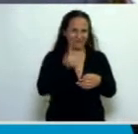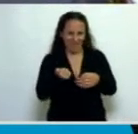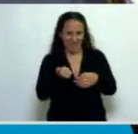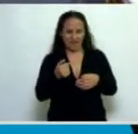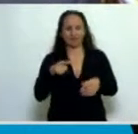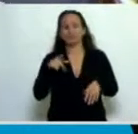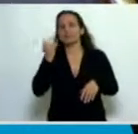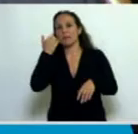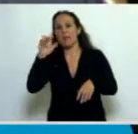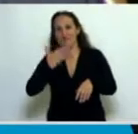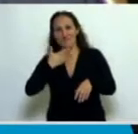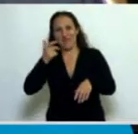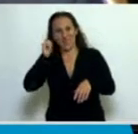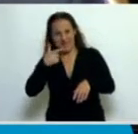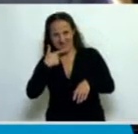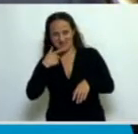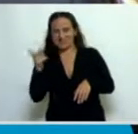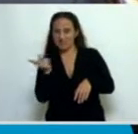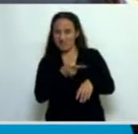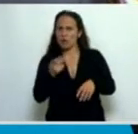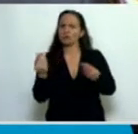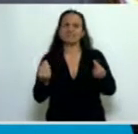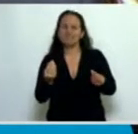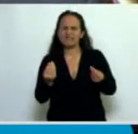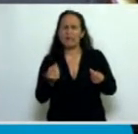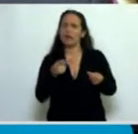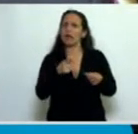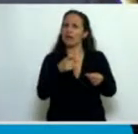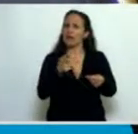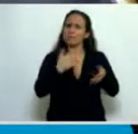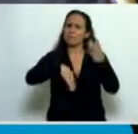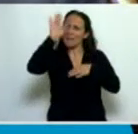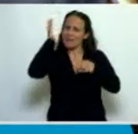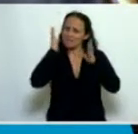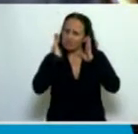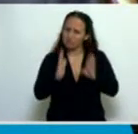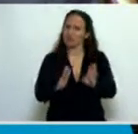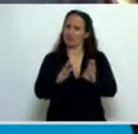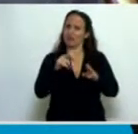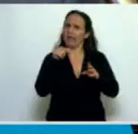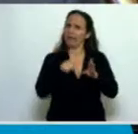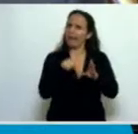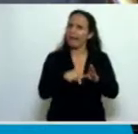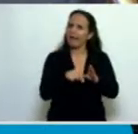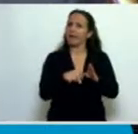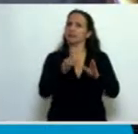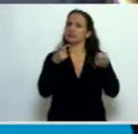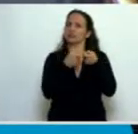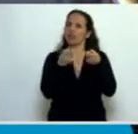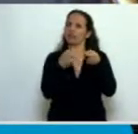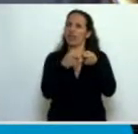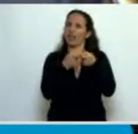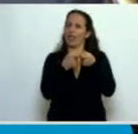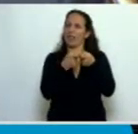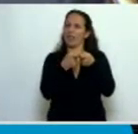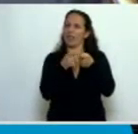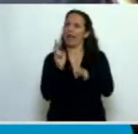por esta ley que claramente apunta a mantener esta sociedad por